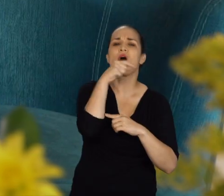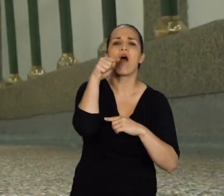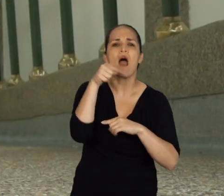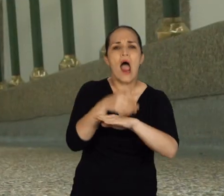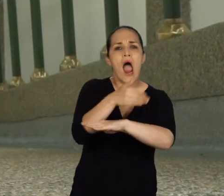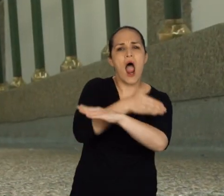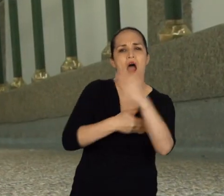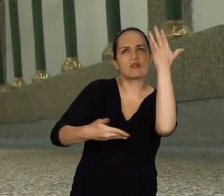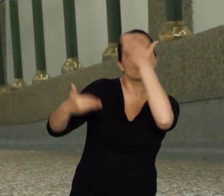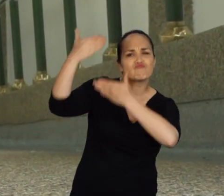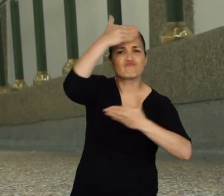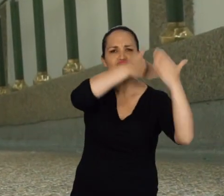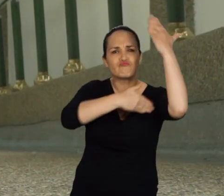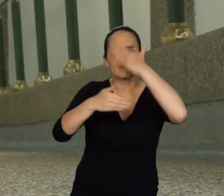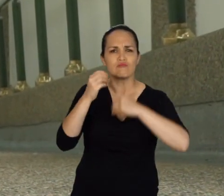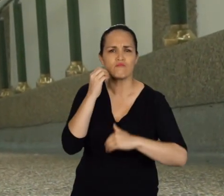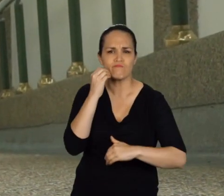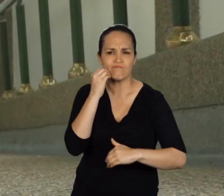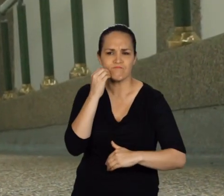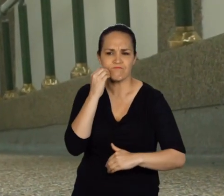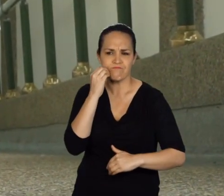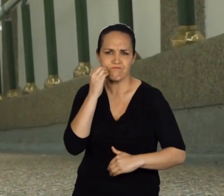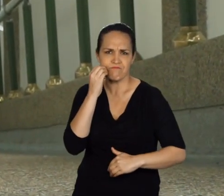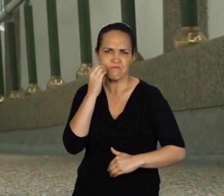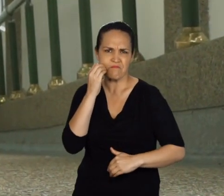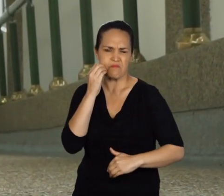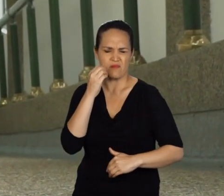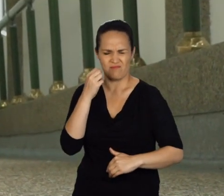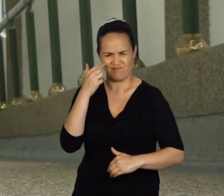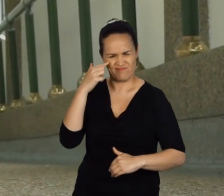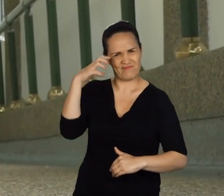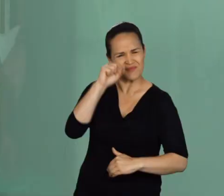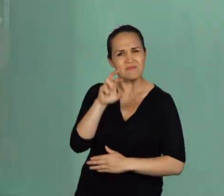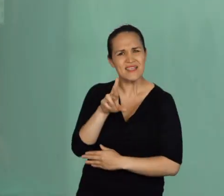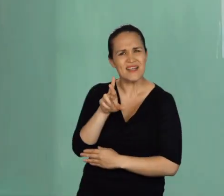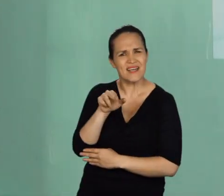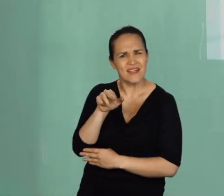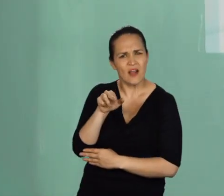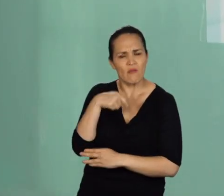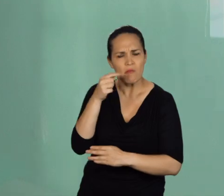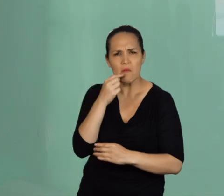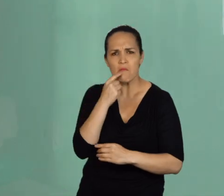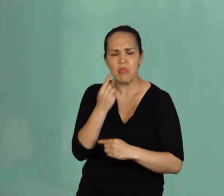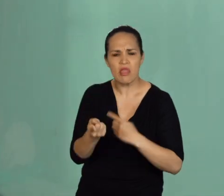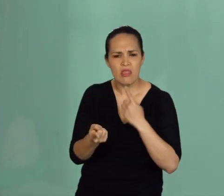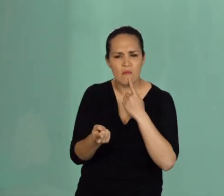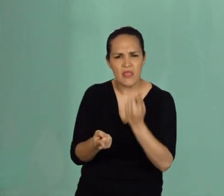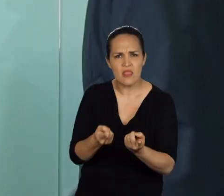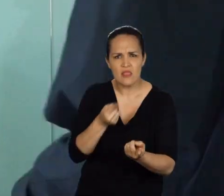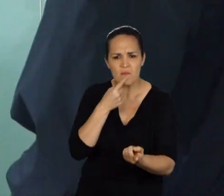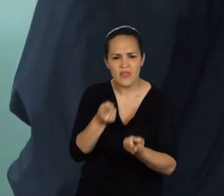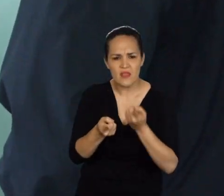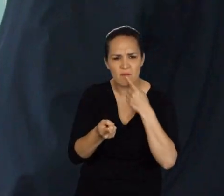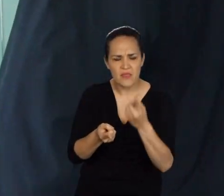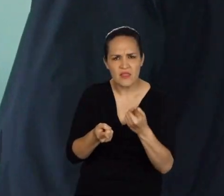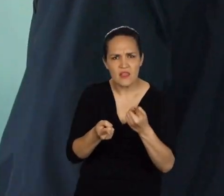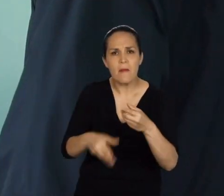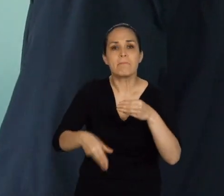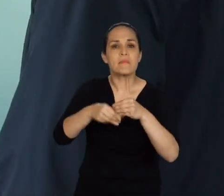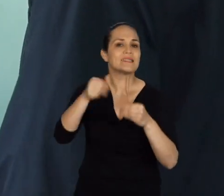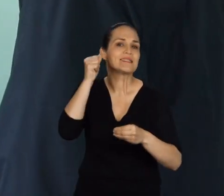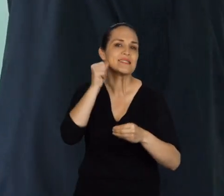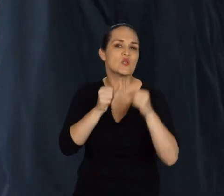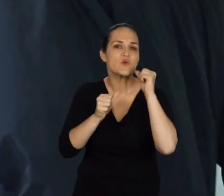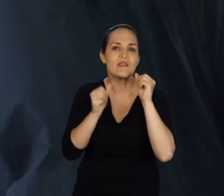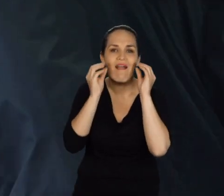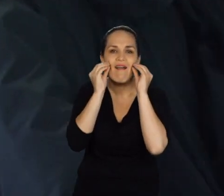absceso. En el transcurso de este proceso perdí varios dientes, entonces me sometí a una cirugía en la que